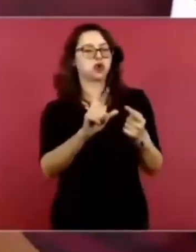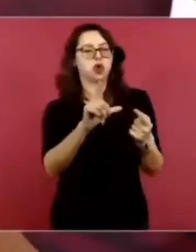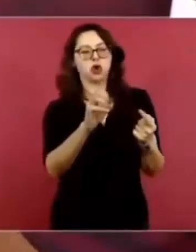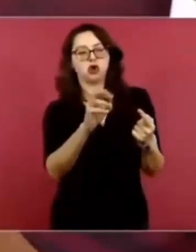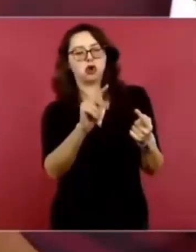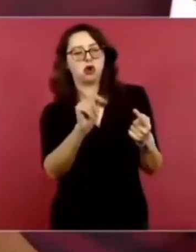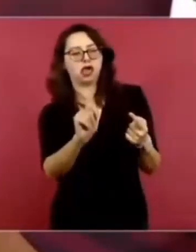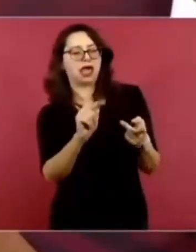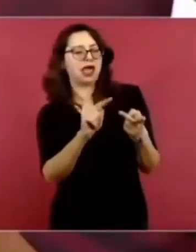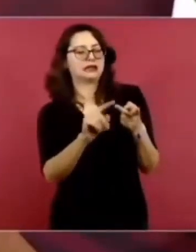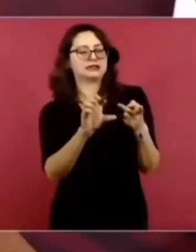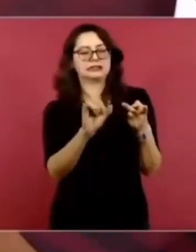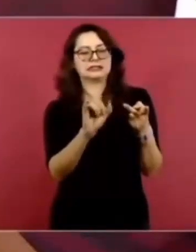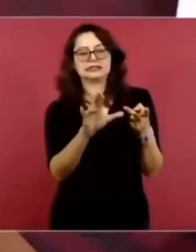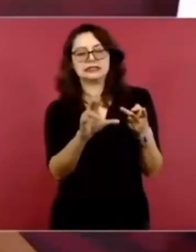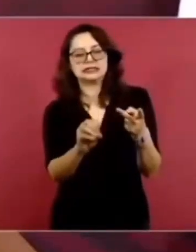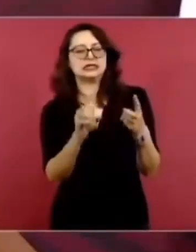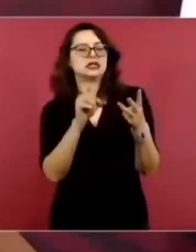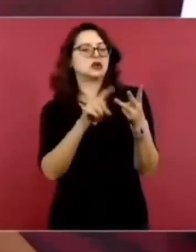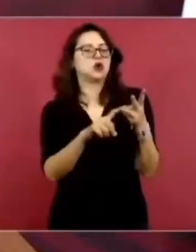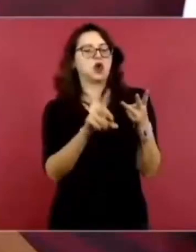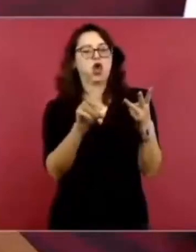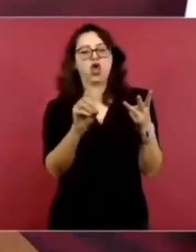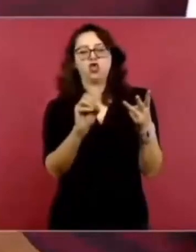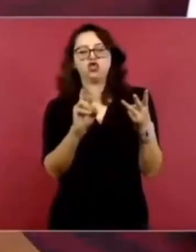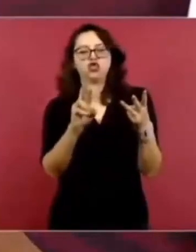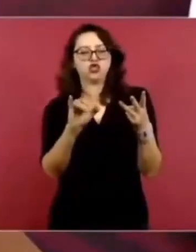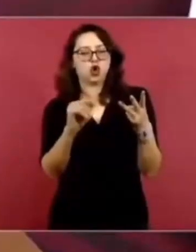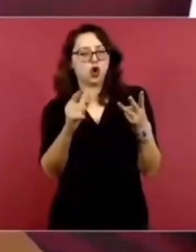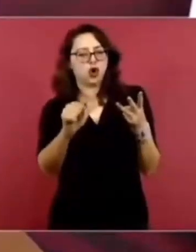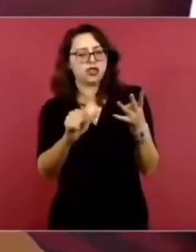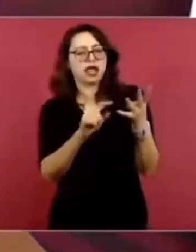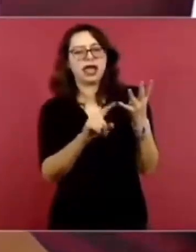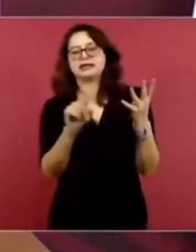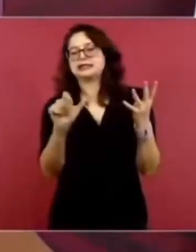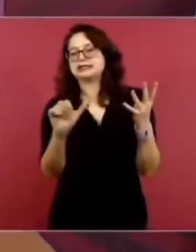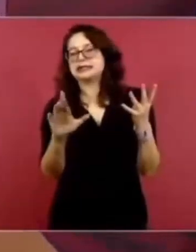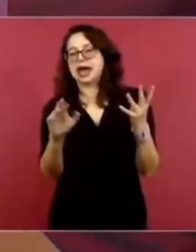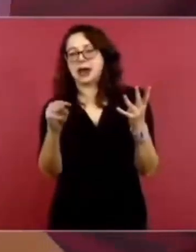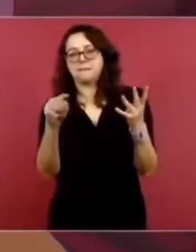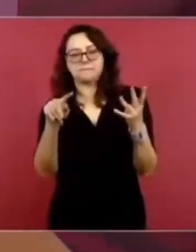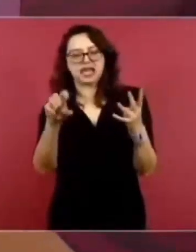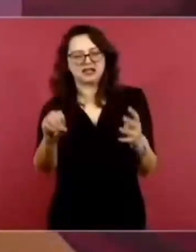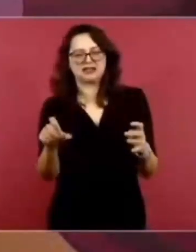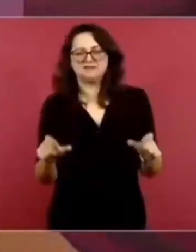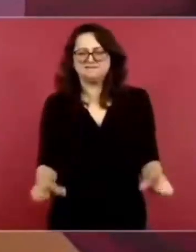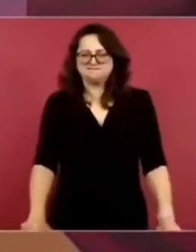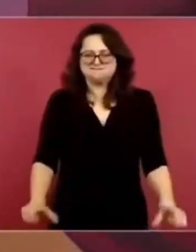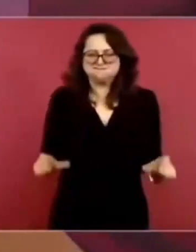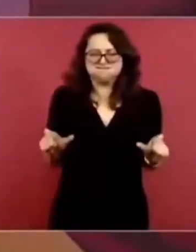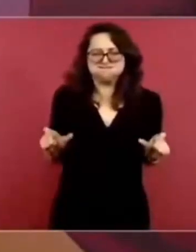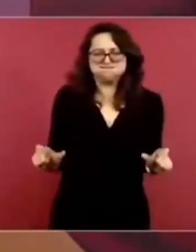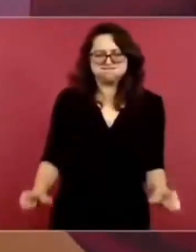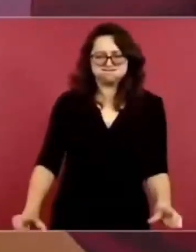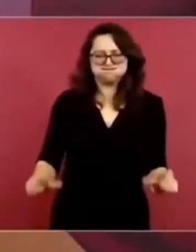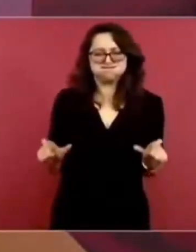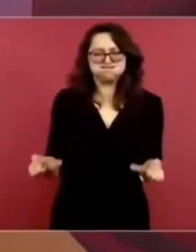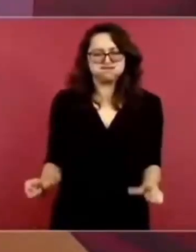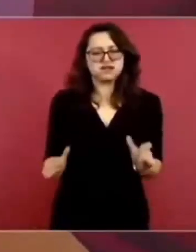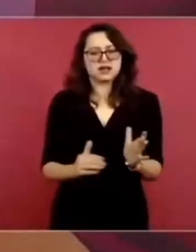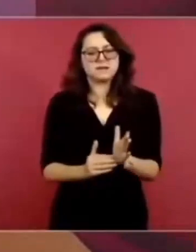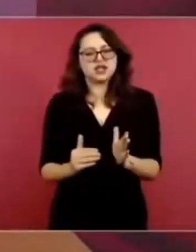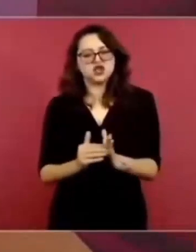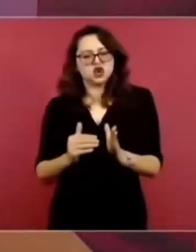un Sarmiento. Esos ganan muchísimo, ojalá y nos digan